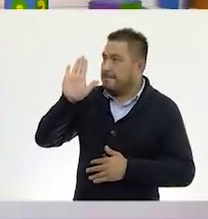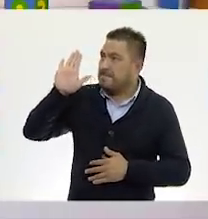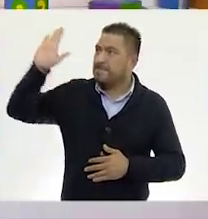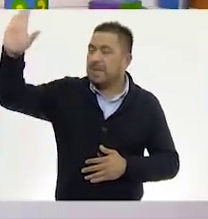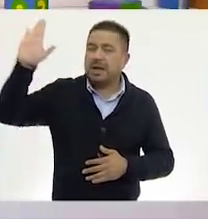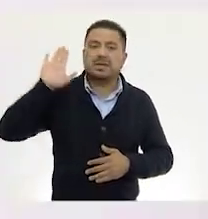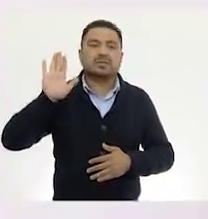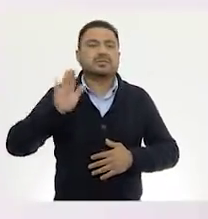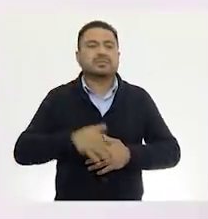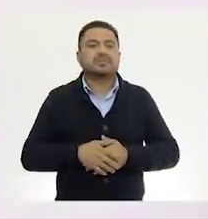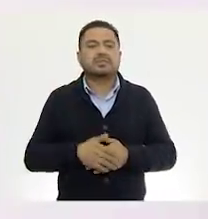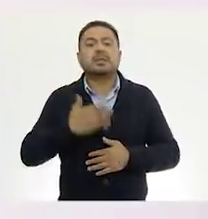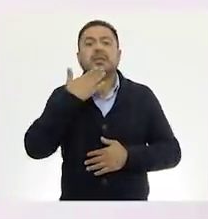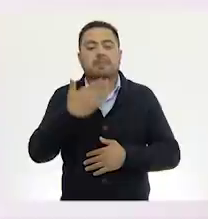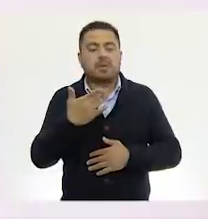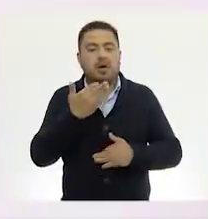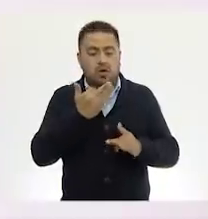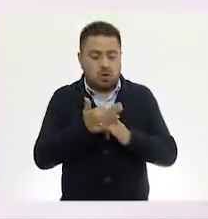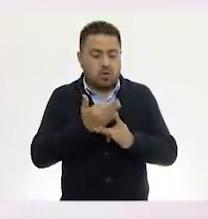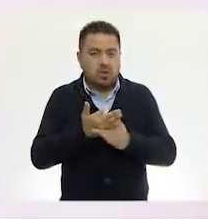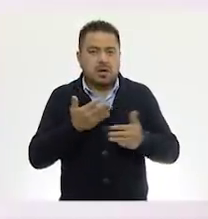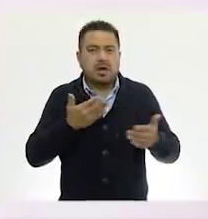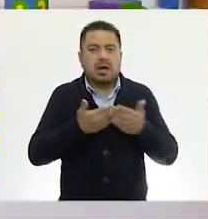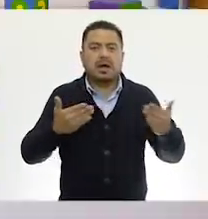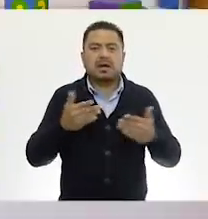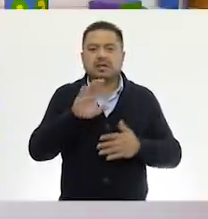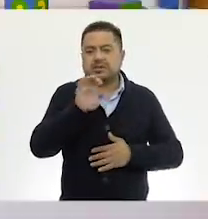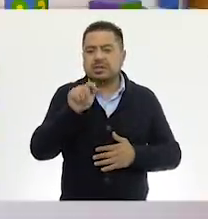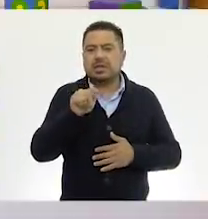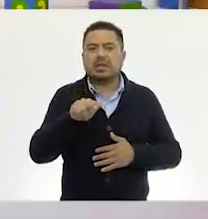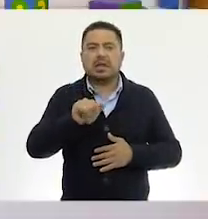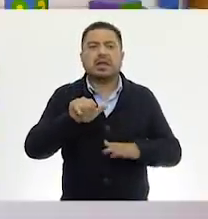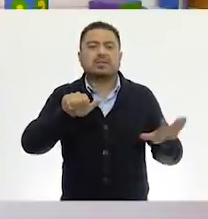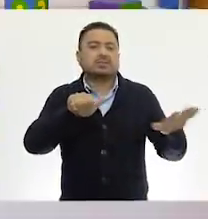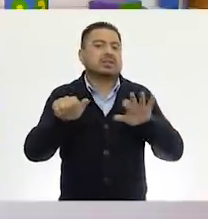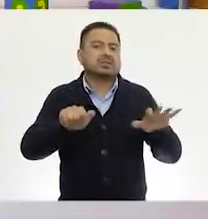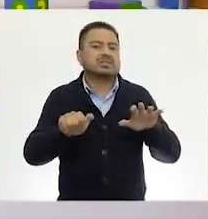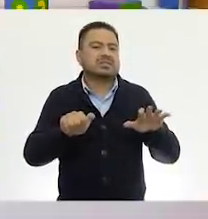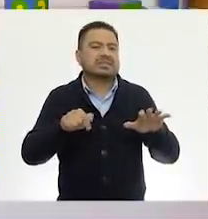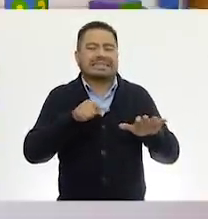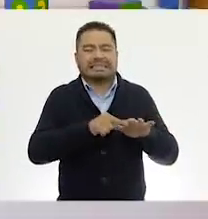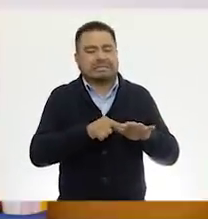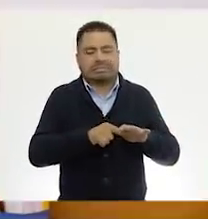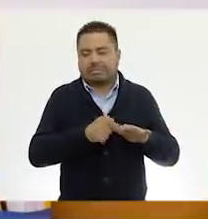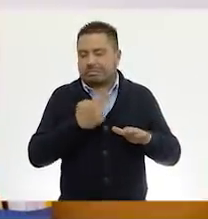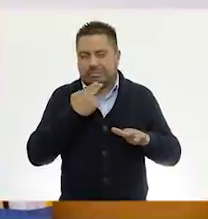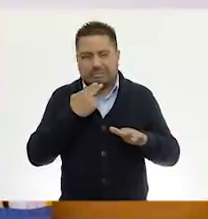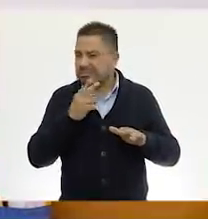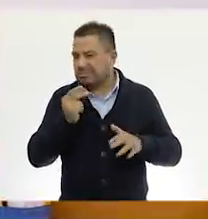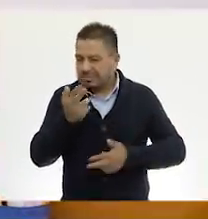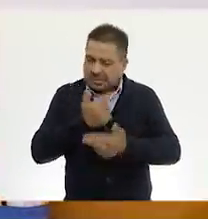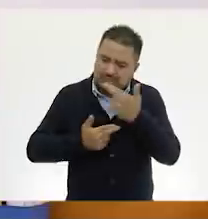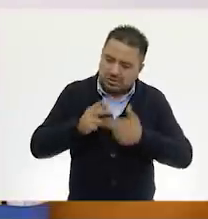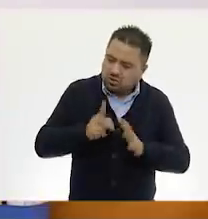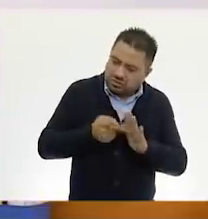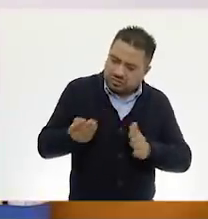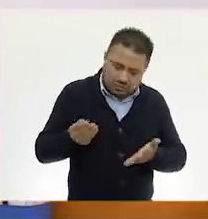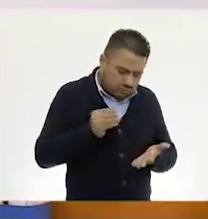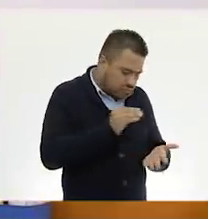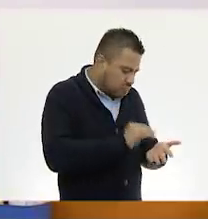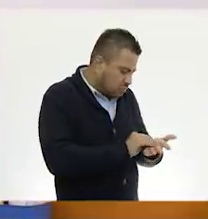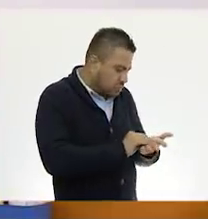Tres mil. Muy bien. Vamos a ver. Las centenas me tocaron seiscientos. Se nos pasa. Las regresamos.